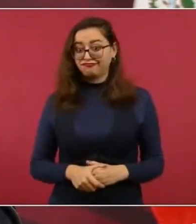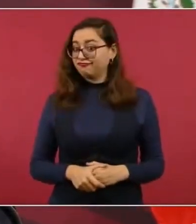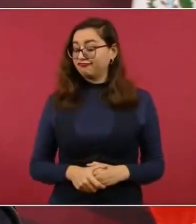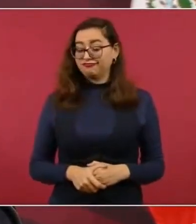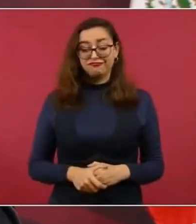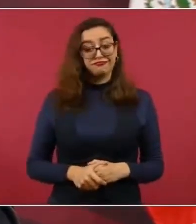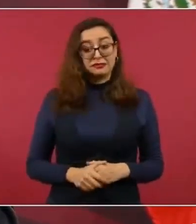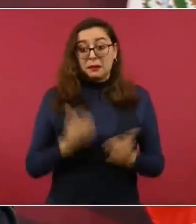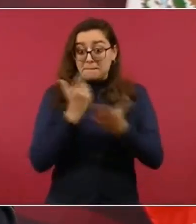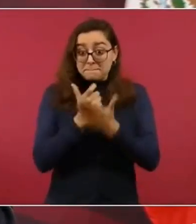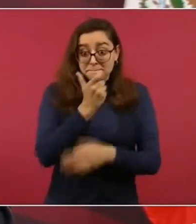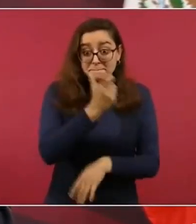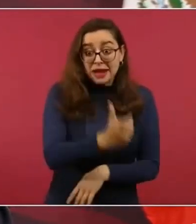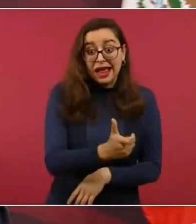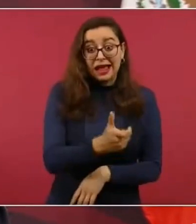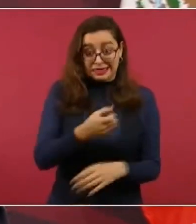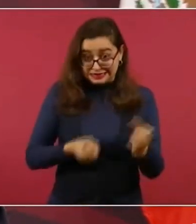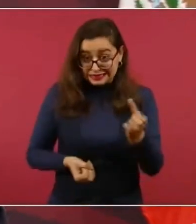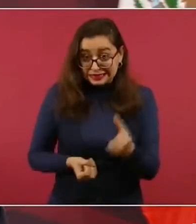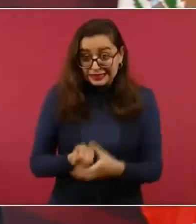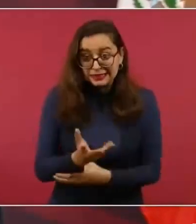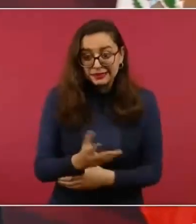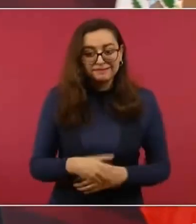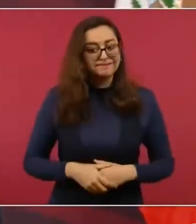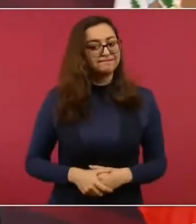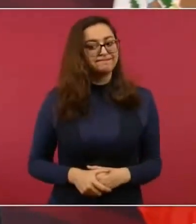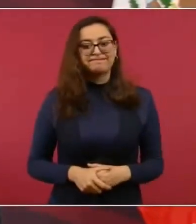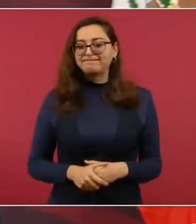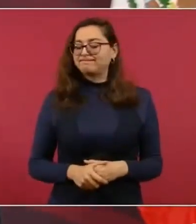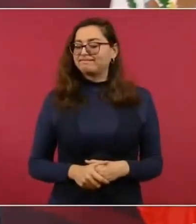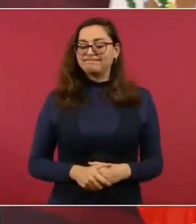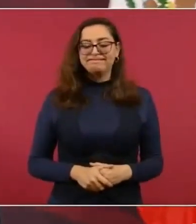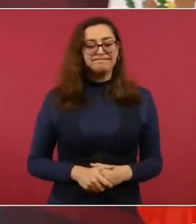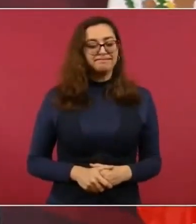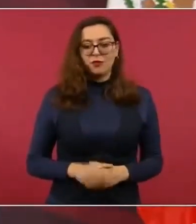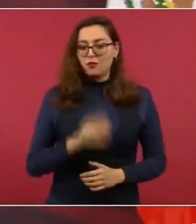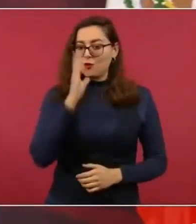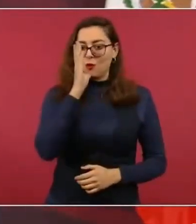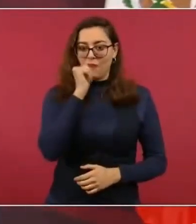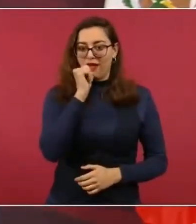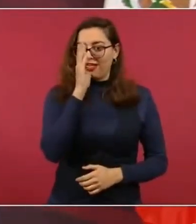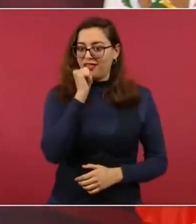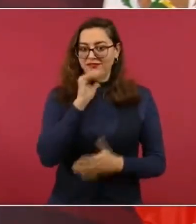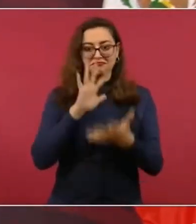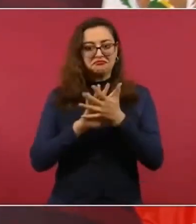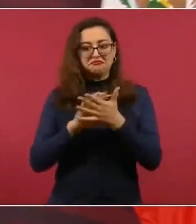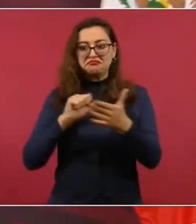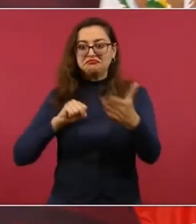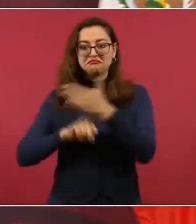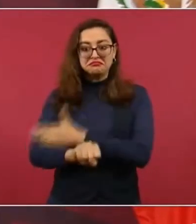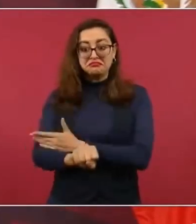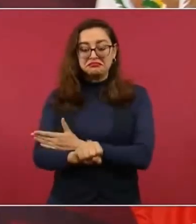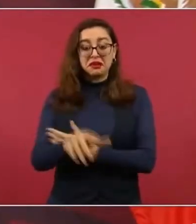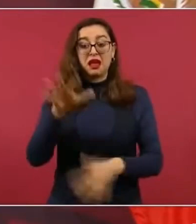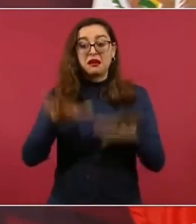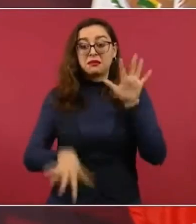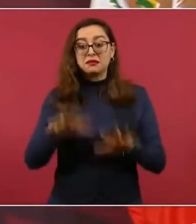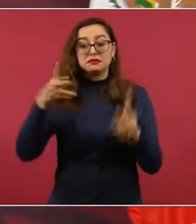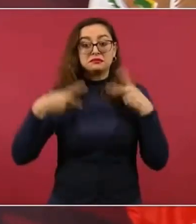derecho, esa posibilidad. Entonces, muchas veces la gente no lo sabe